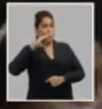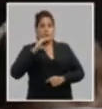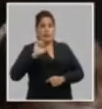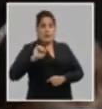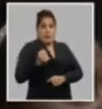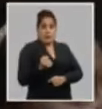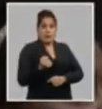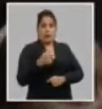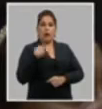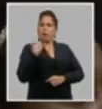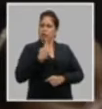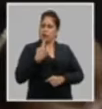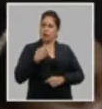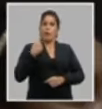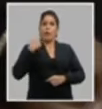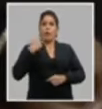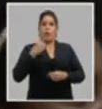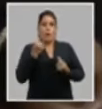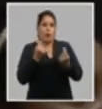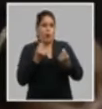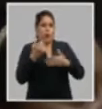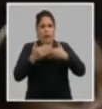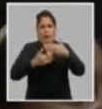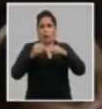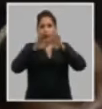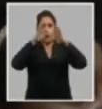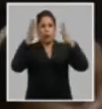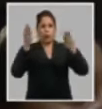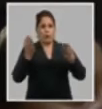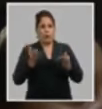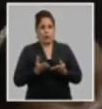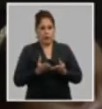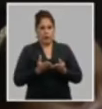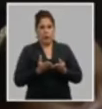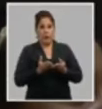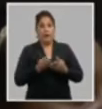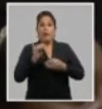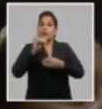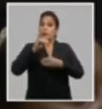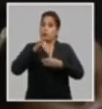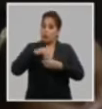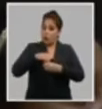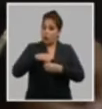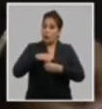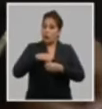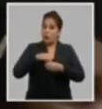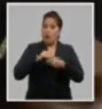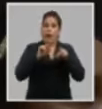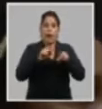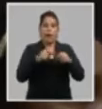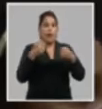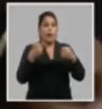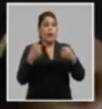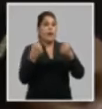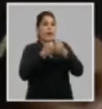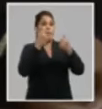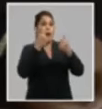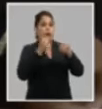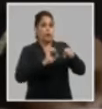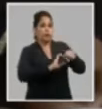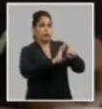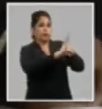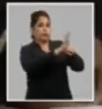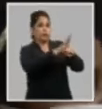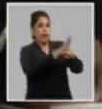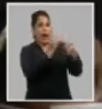lo que nos ha llevado además a una crisis económica mundial, la introducción de los impactos de la pandemia